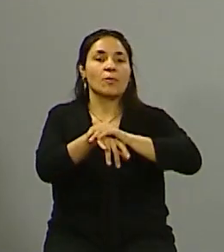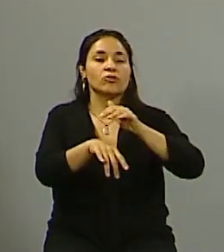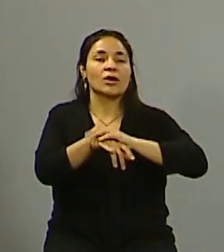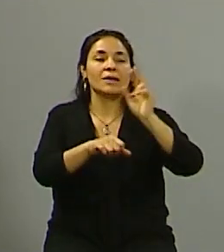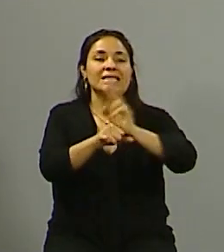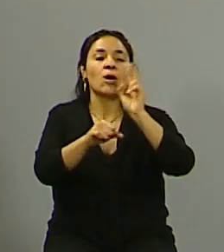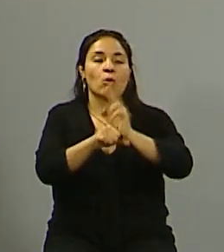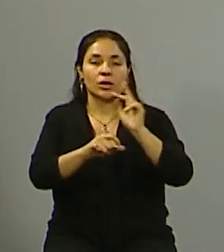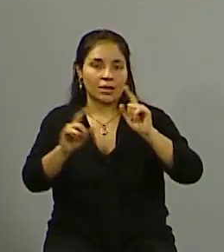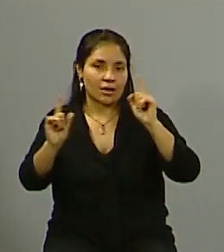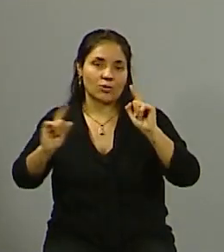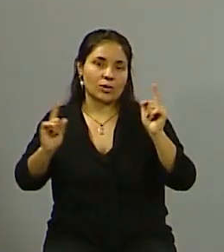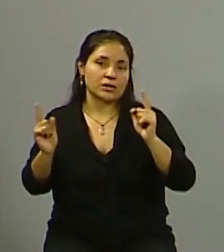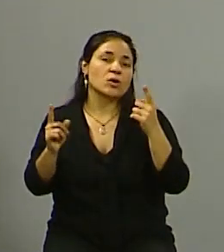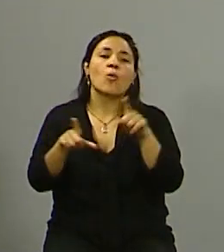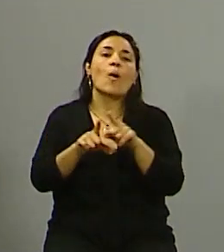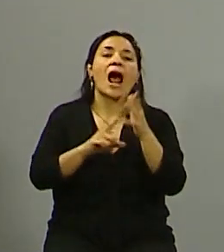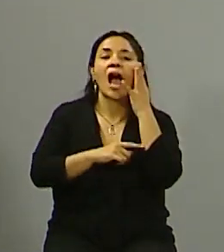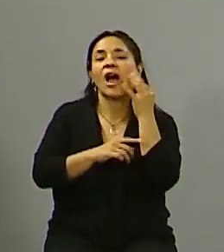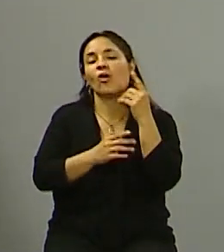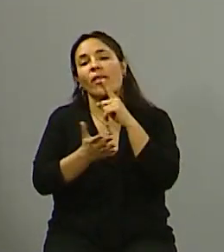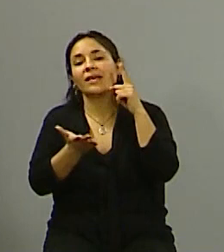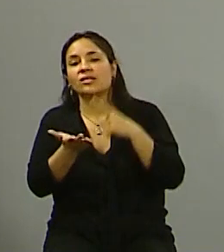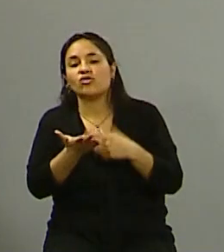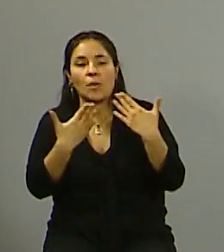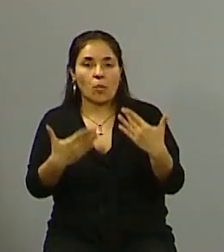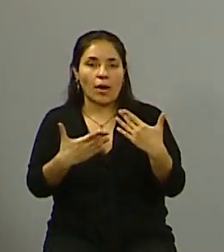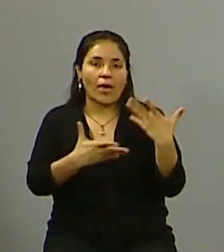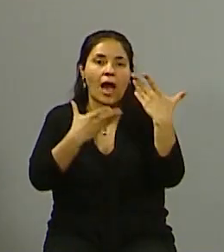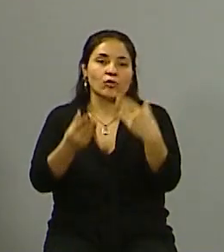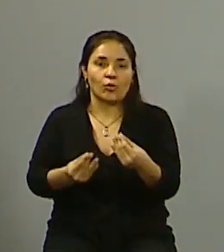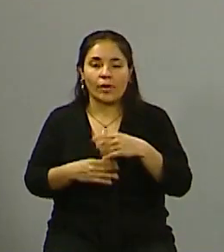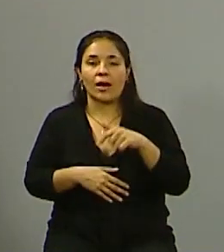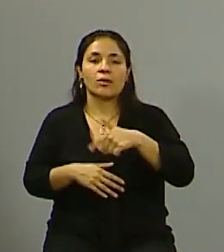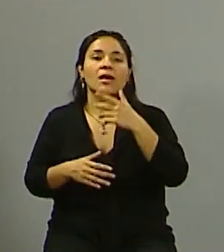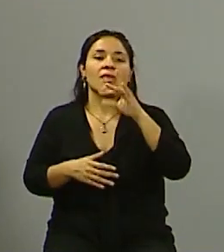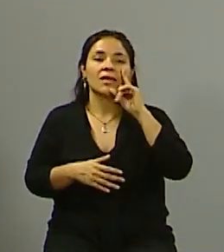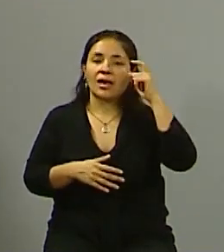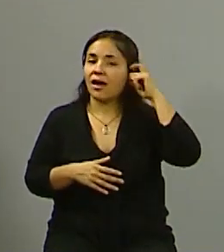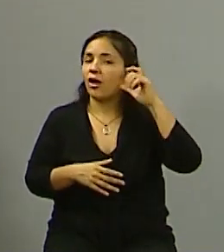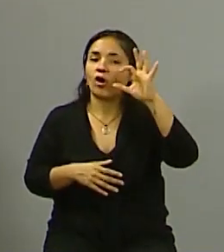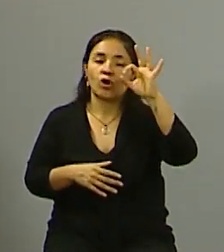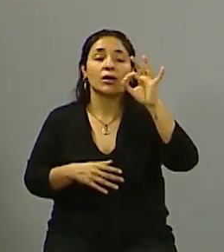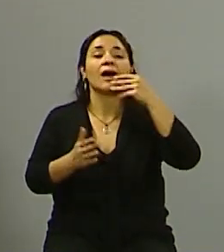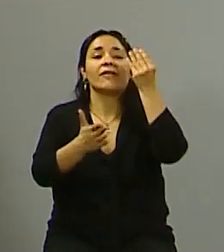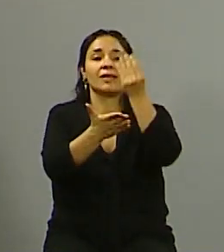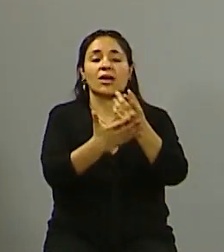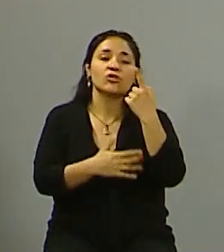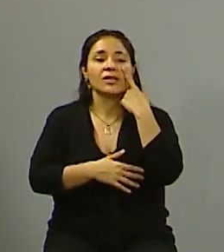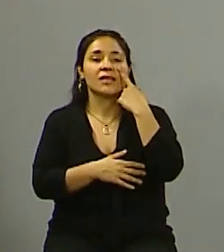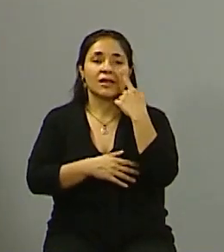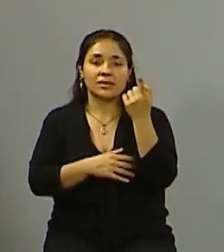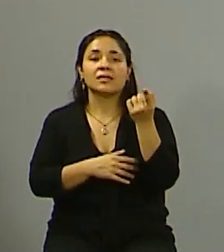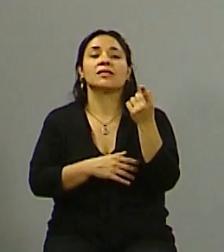alguna manera a través de distintas políticas puede hacer ese aporte a seguridad. Estamos en chat político con Diego Costarelli, candidato a intendente de Cambio a Mendoza